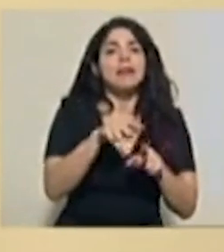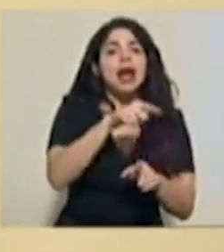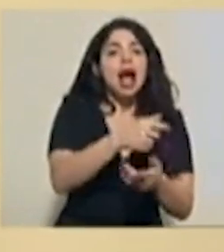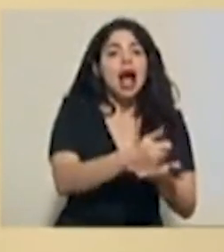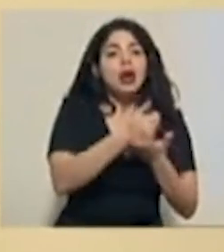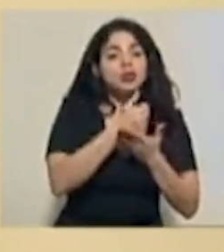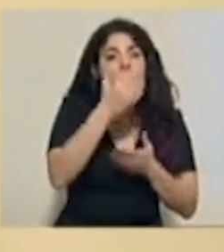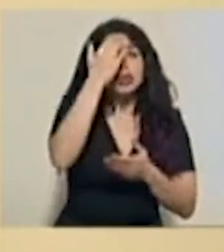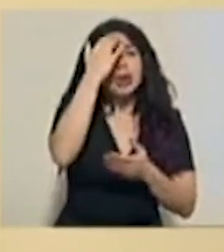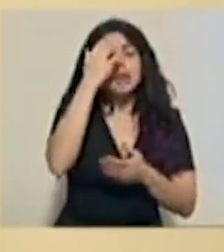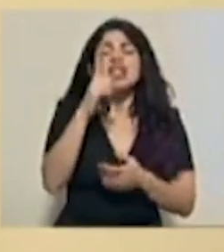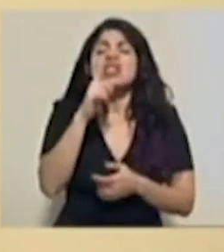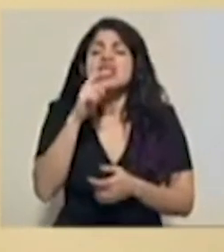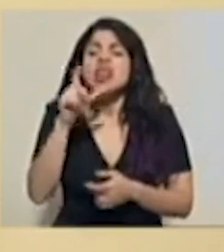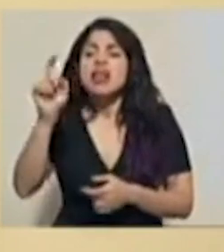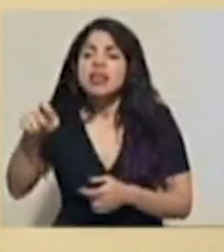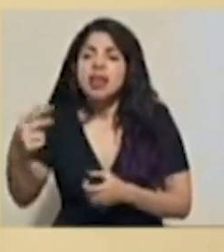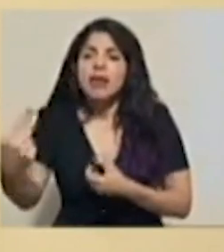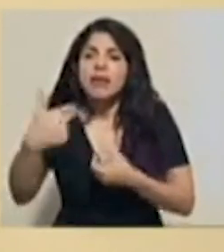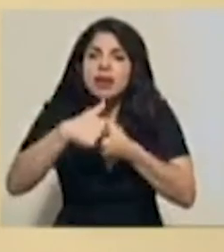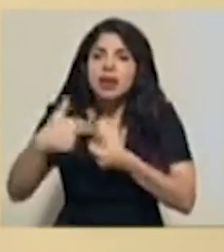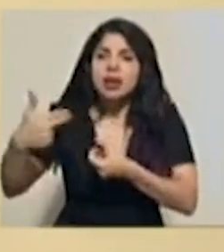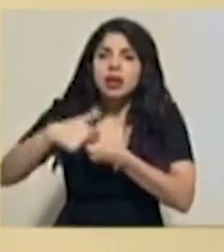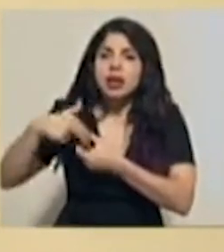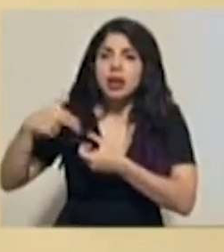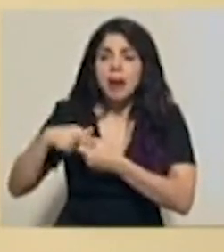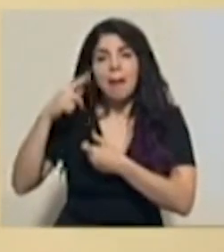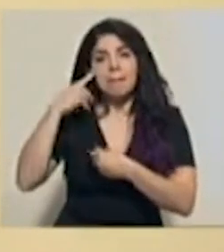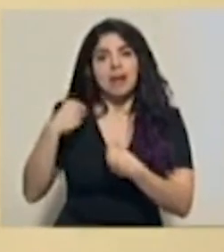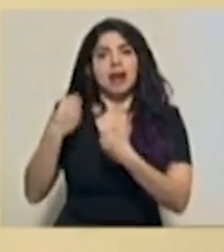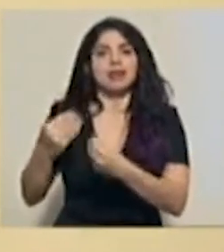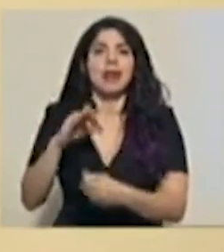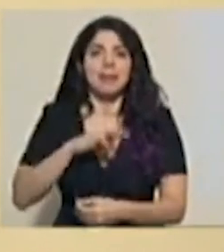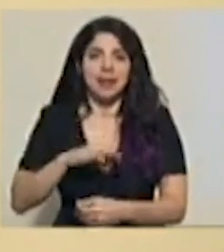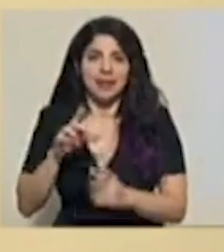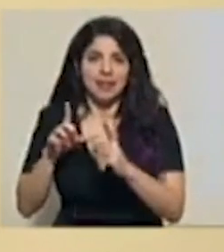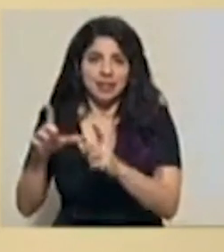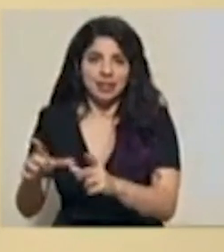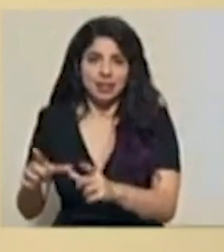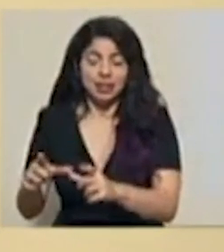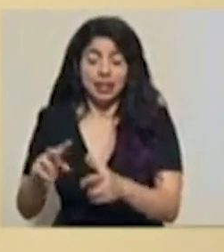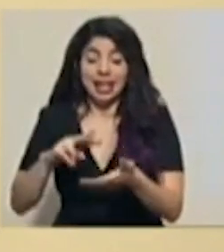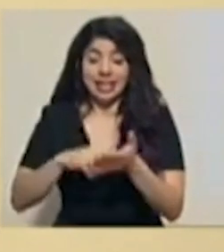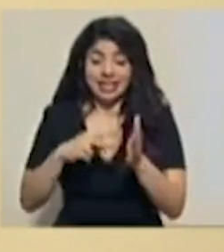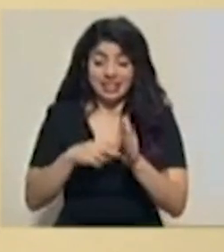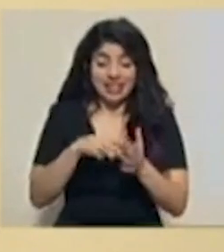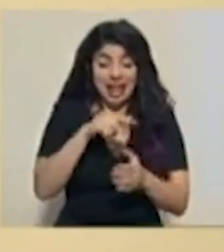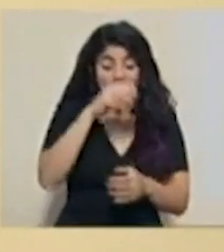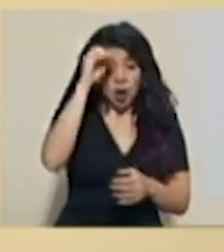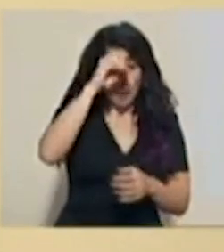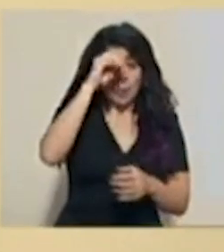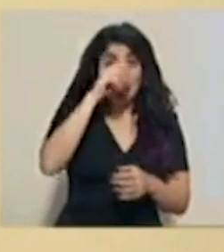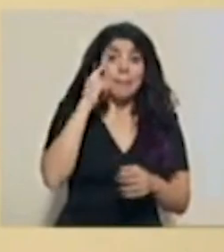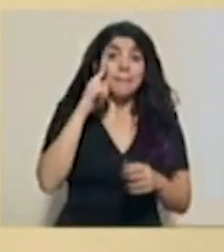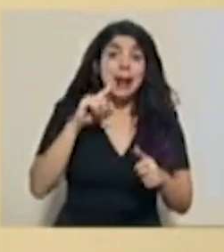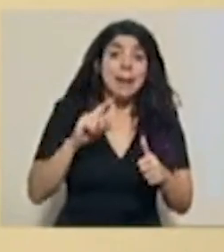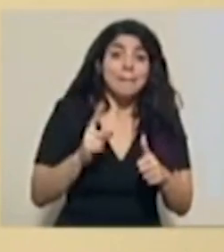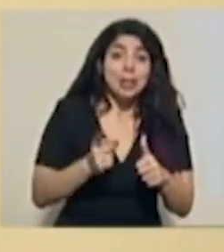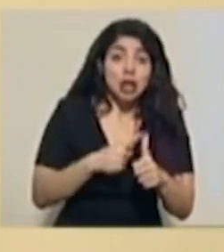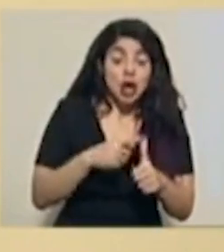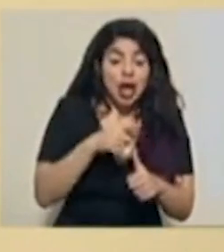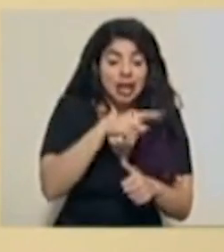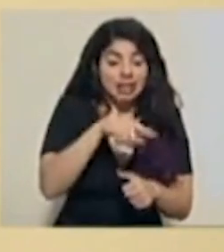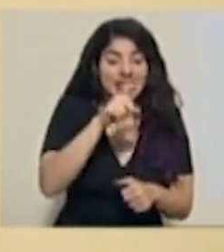en este grupo de potenciales beneficiarios. Entonces, ahora sí, los criterios de priorización, por supuesto, tienen que